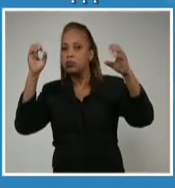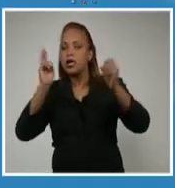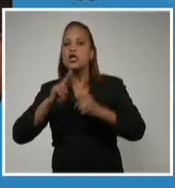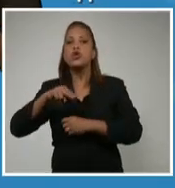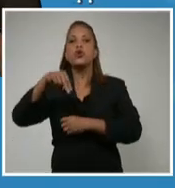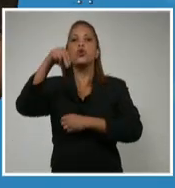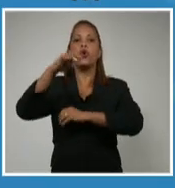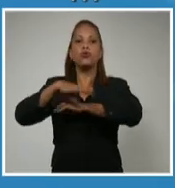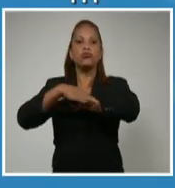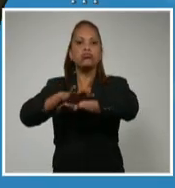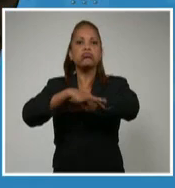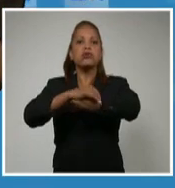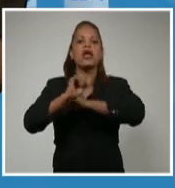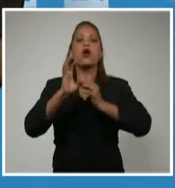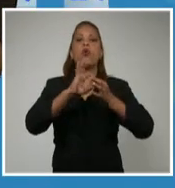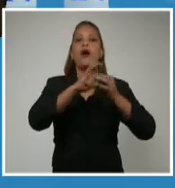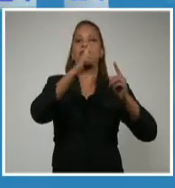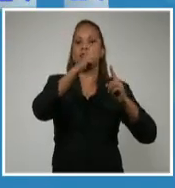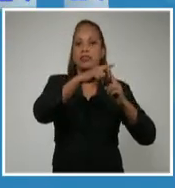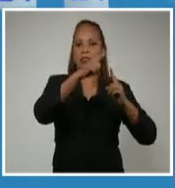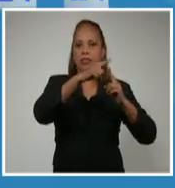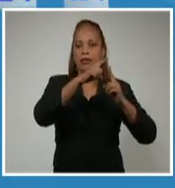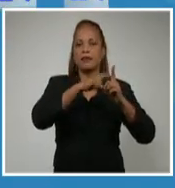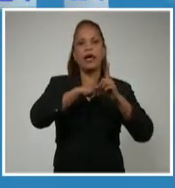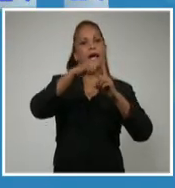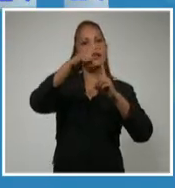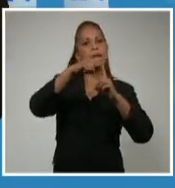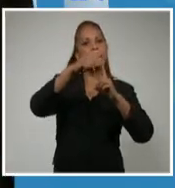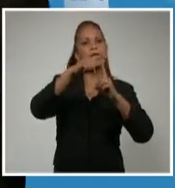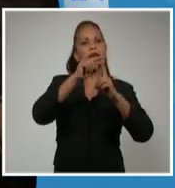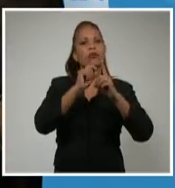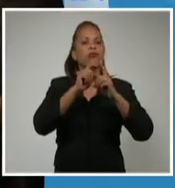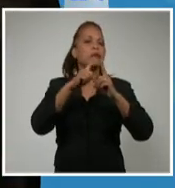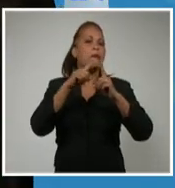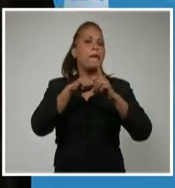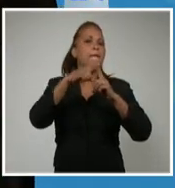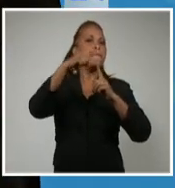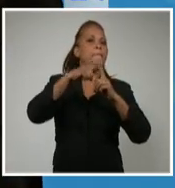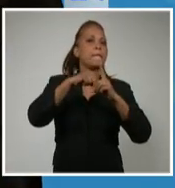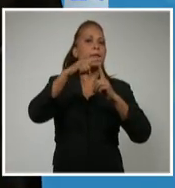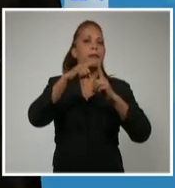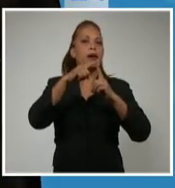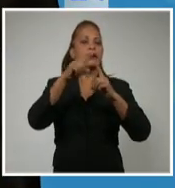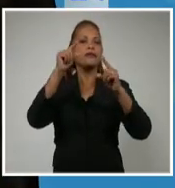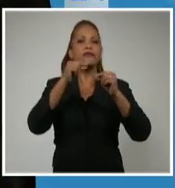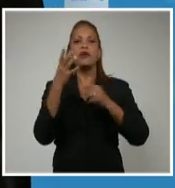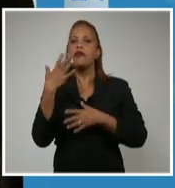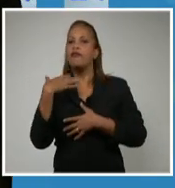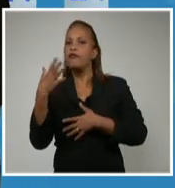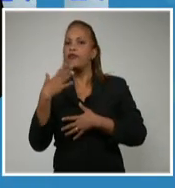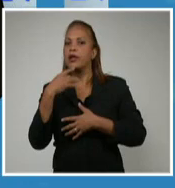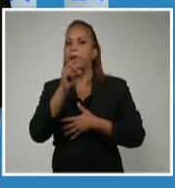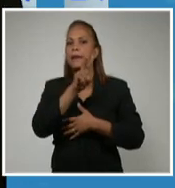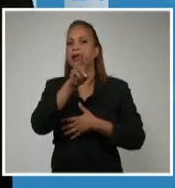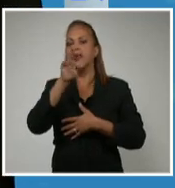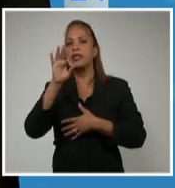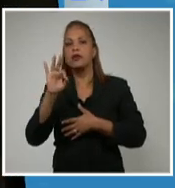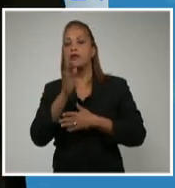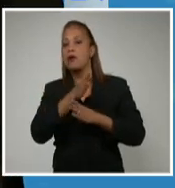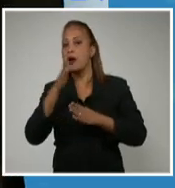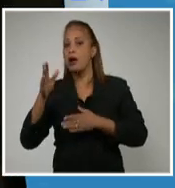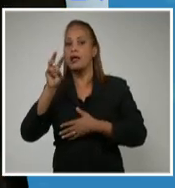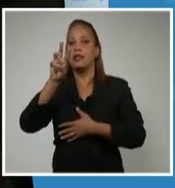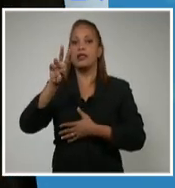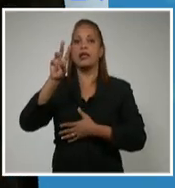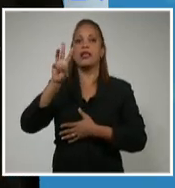norte de Guantánamo. Las temperaturas máximas hoy, más frescas, valores desde los 28 hasta los